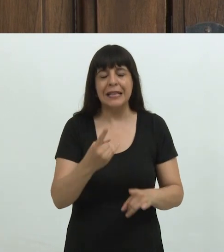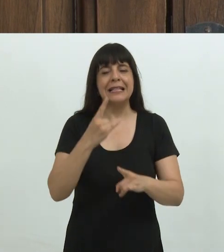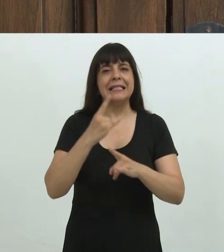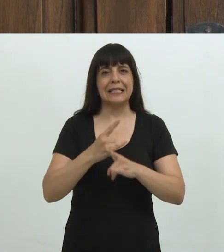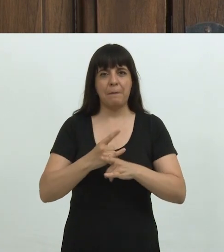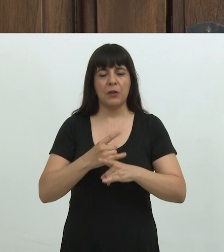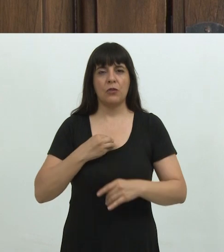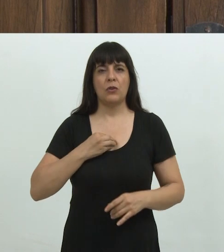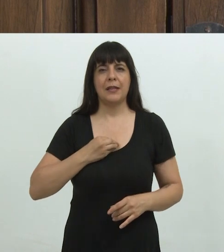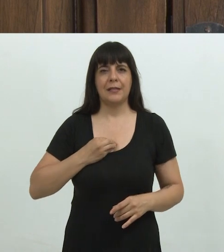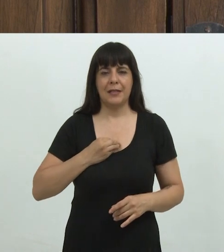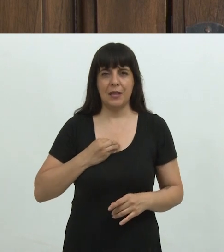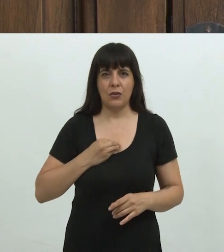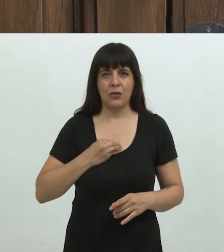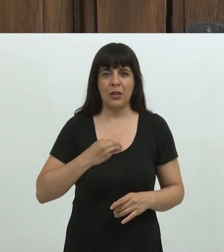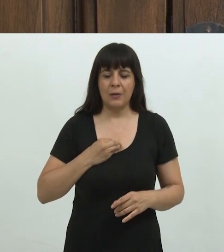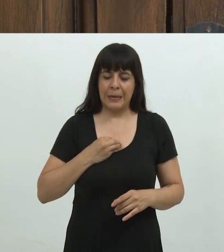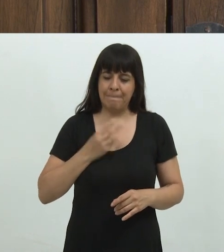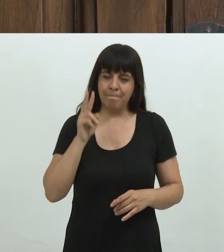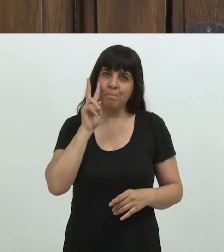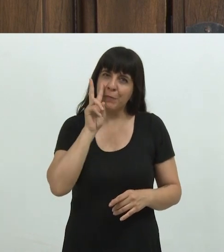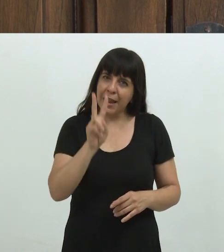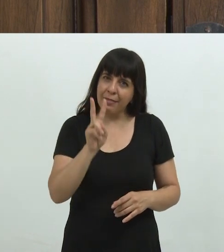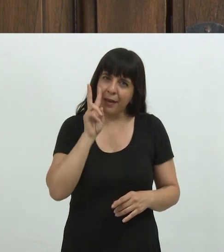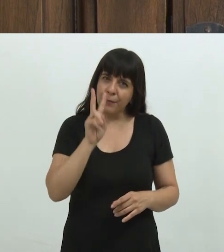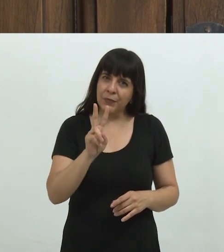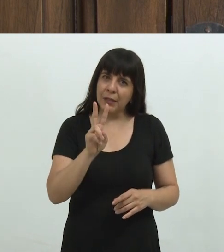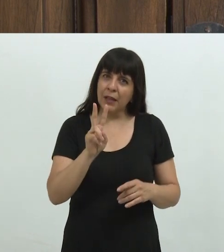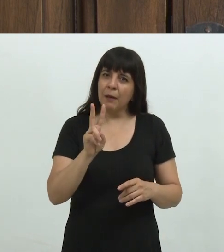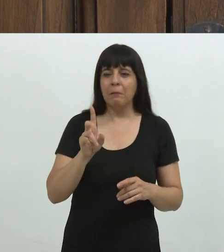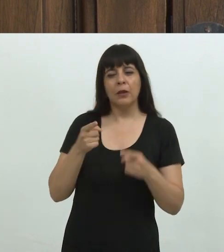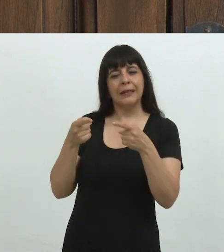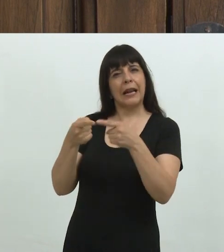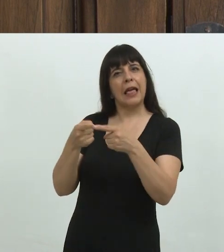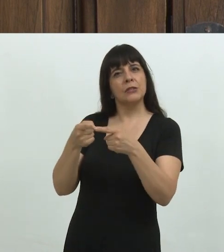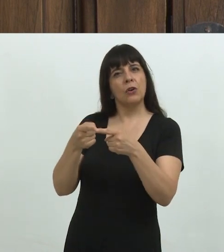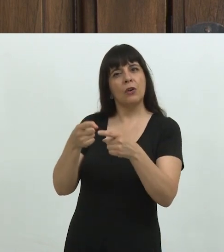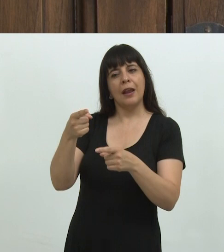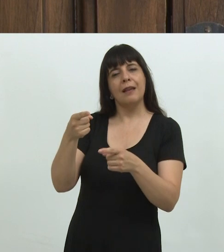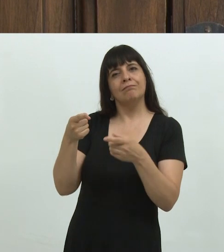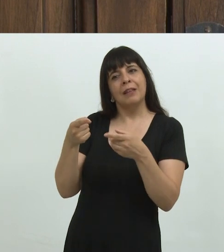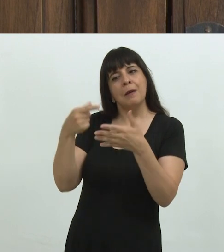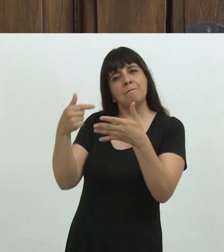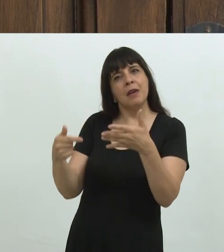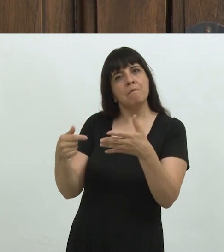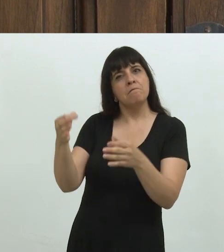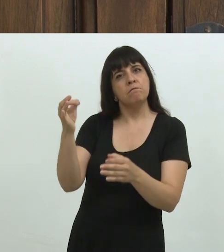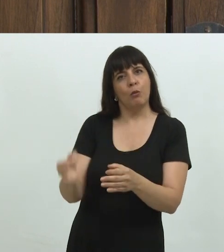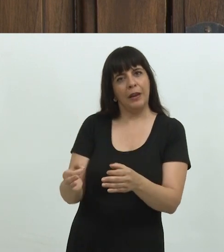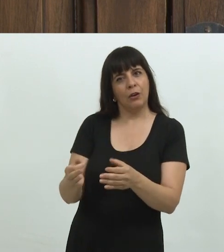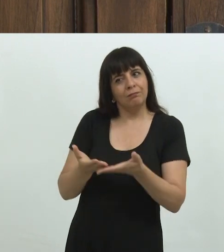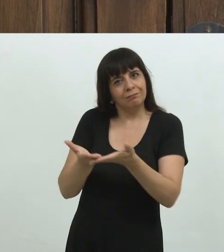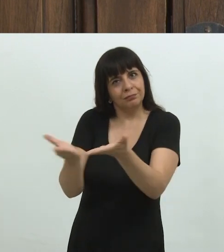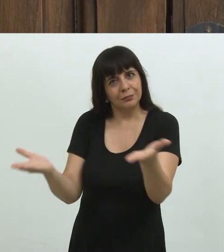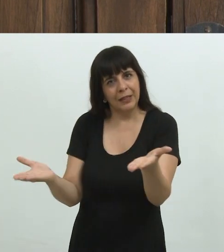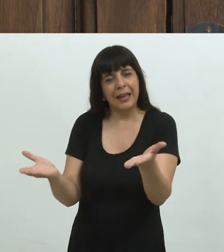sentido de una mirada ligada al bien público, al conocimiento como bien público